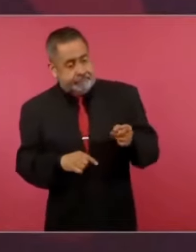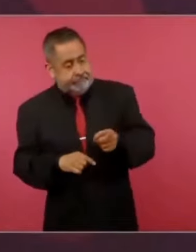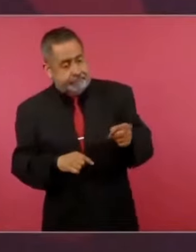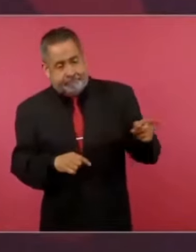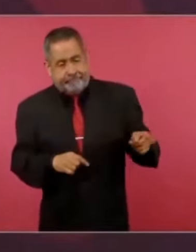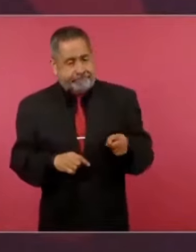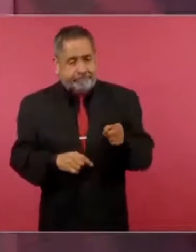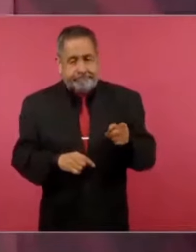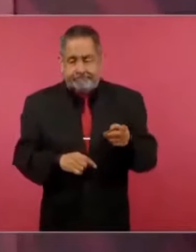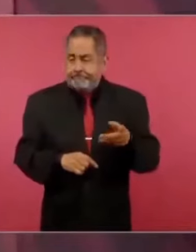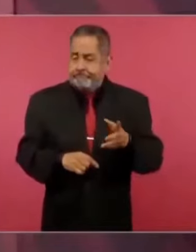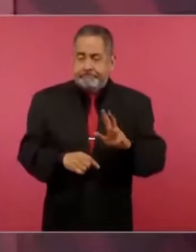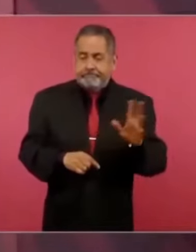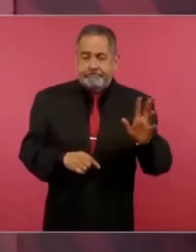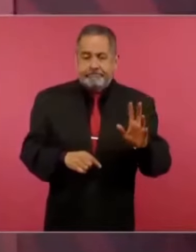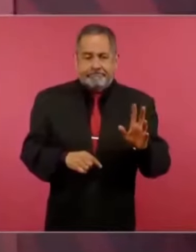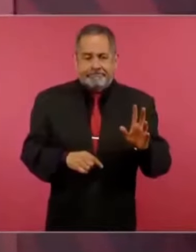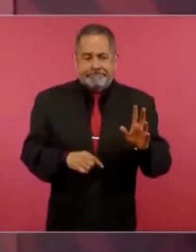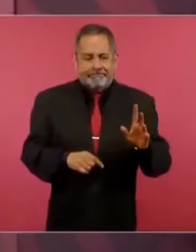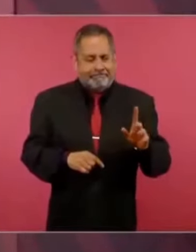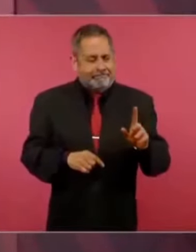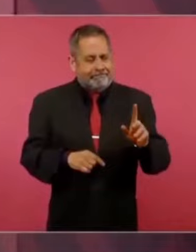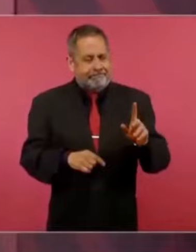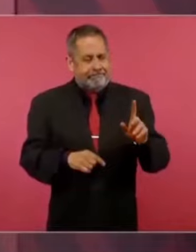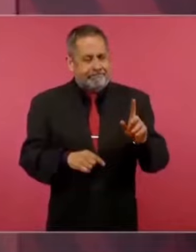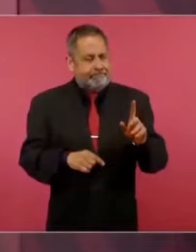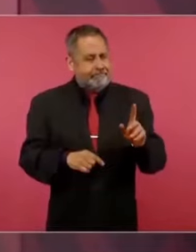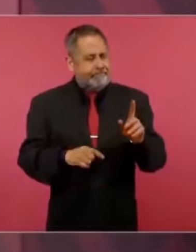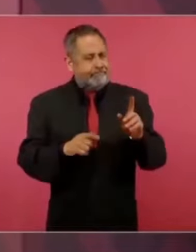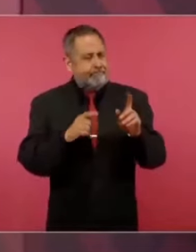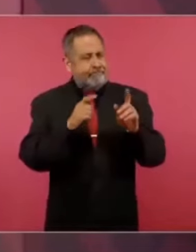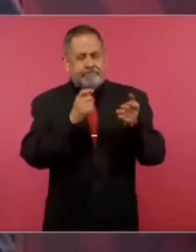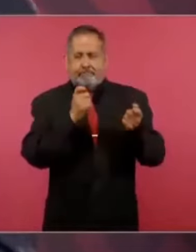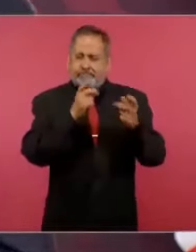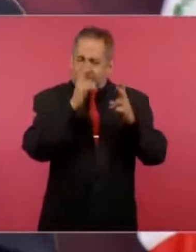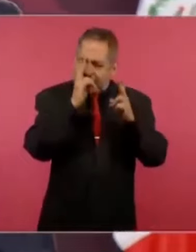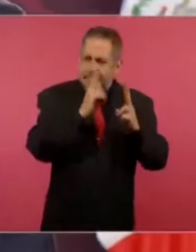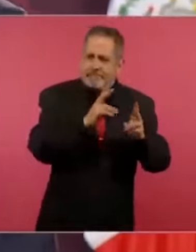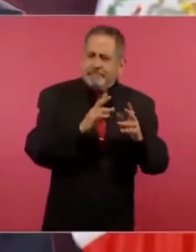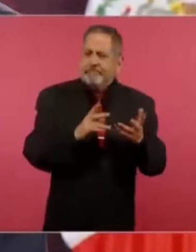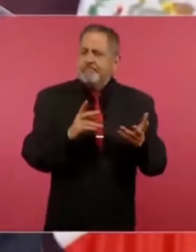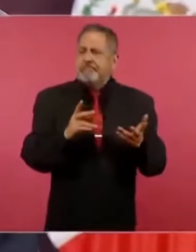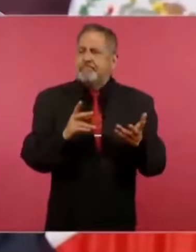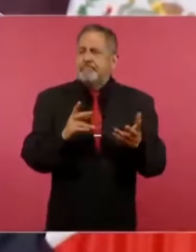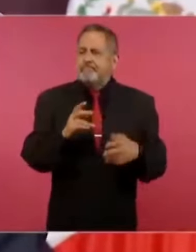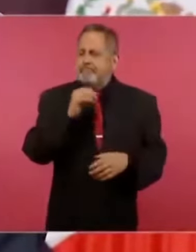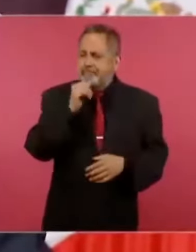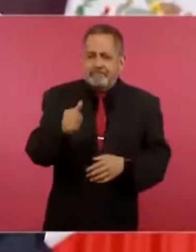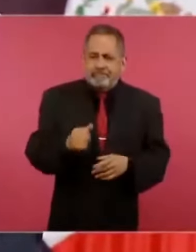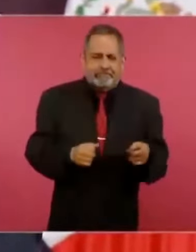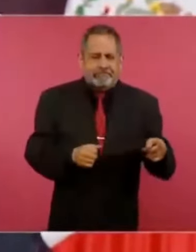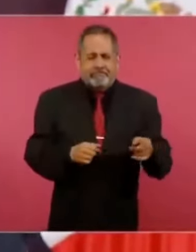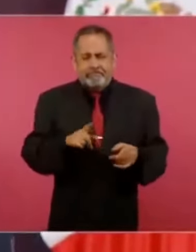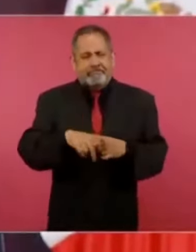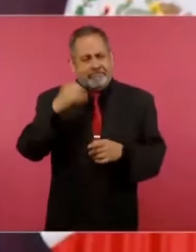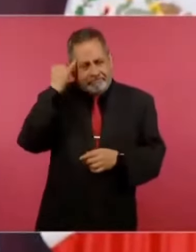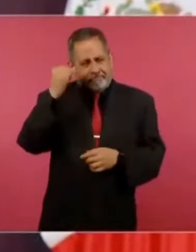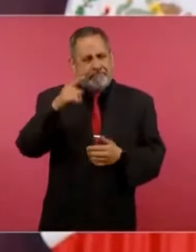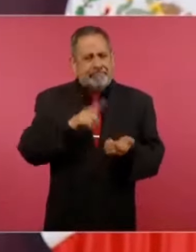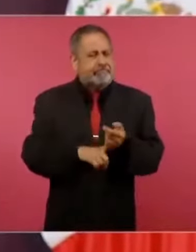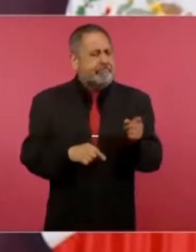no habría problema, pero imagínense